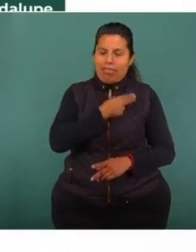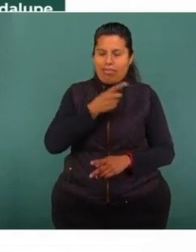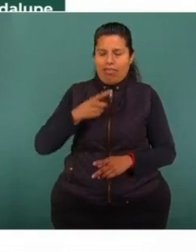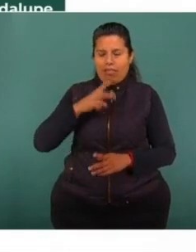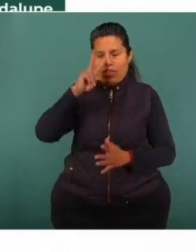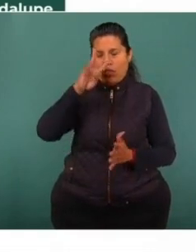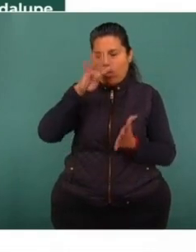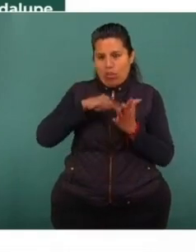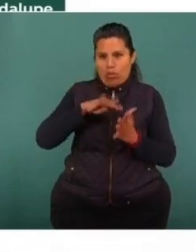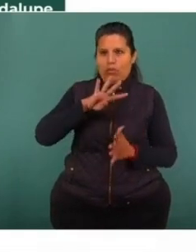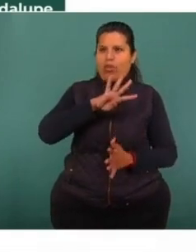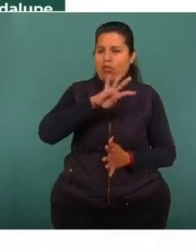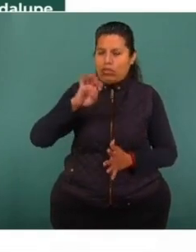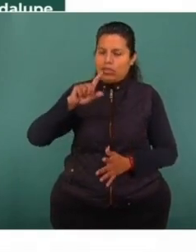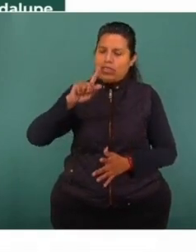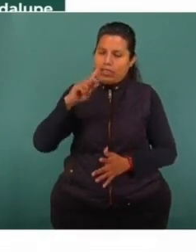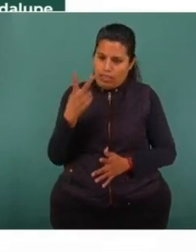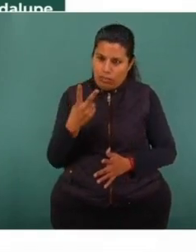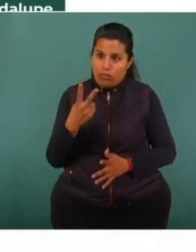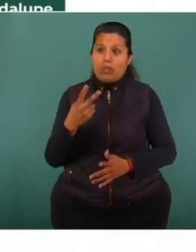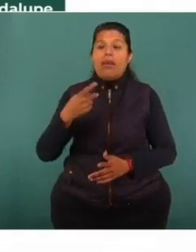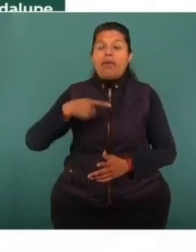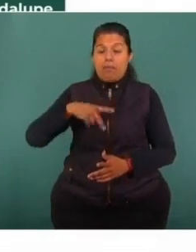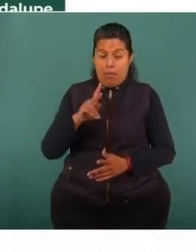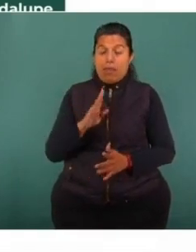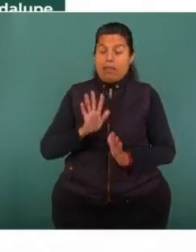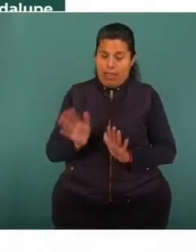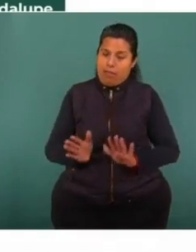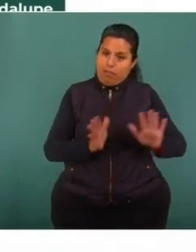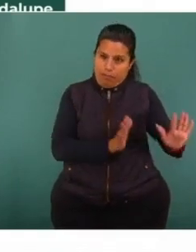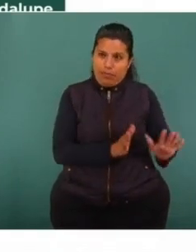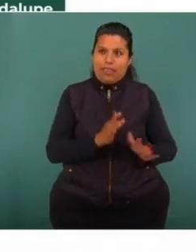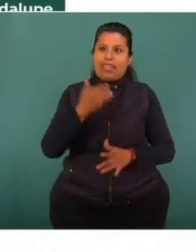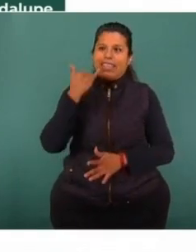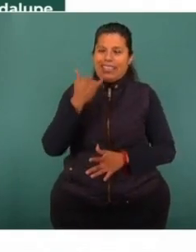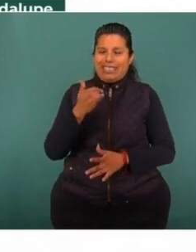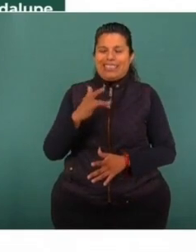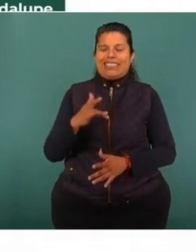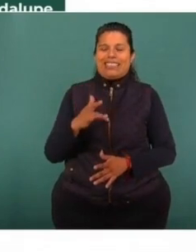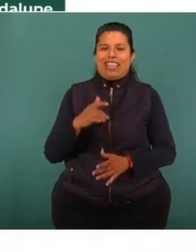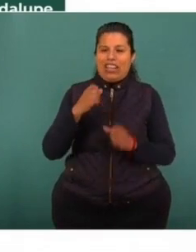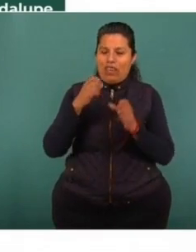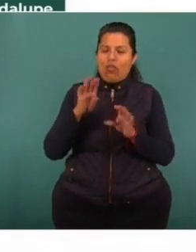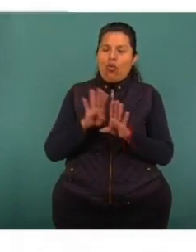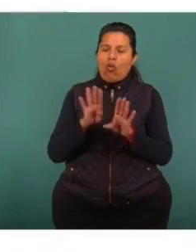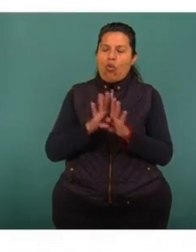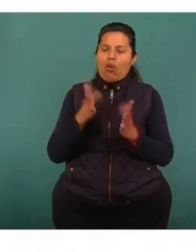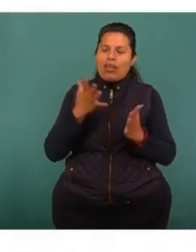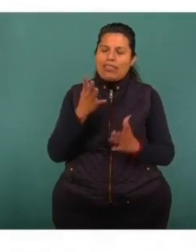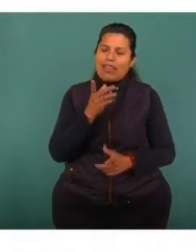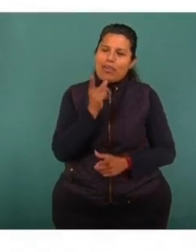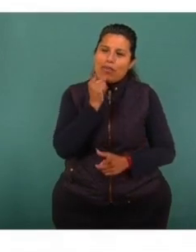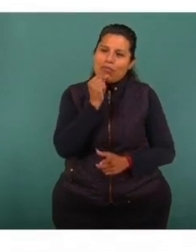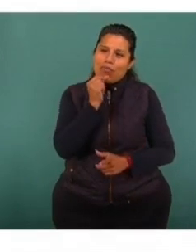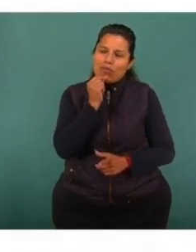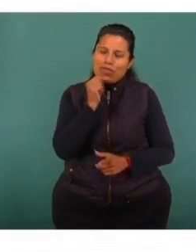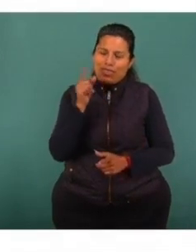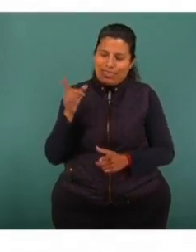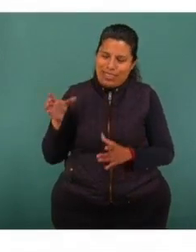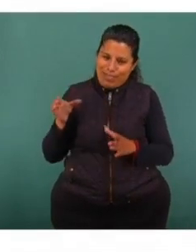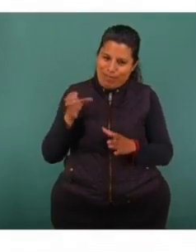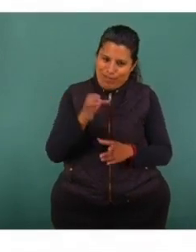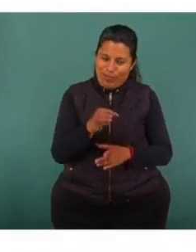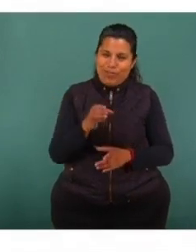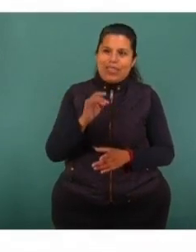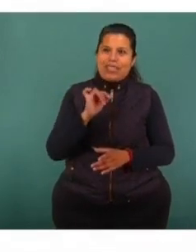472. En lo que se refiere a fuerzas de seguridad pública, la que sigue, por favor. La